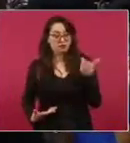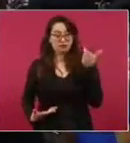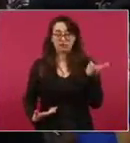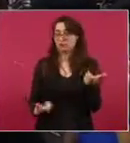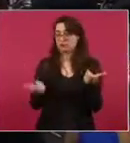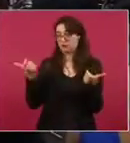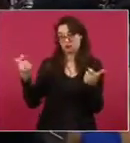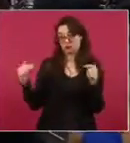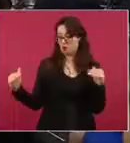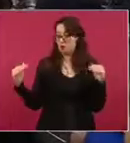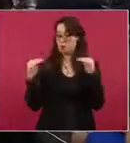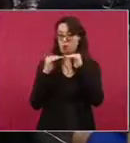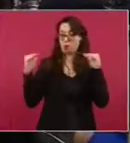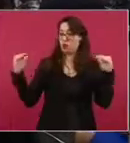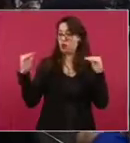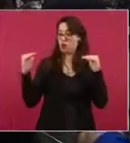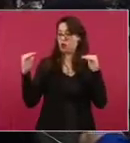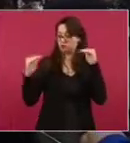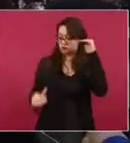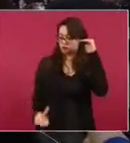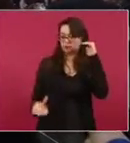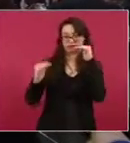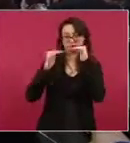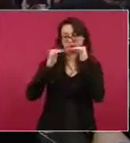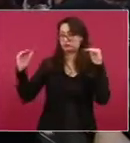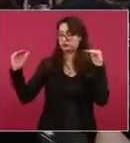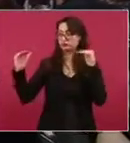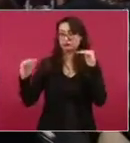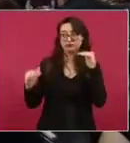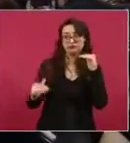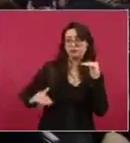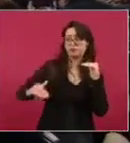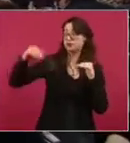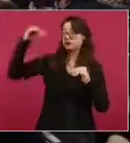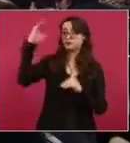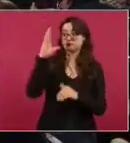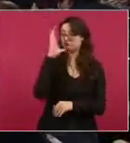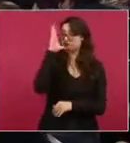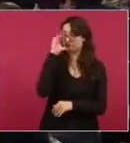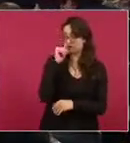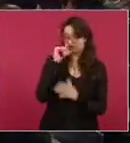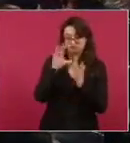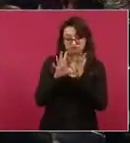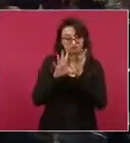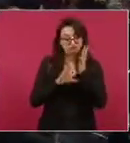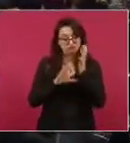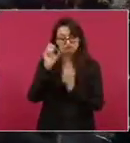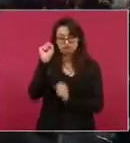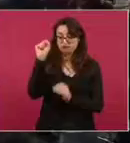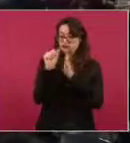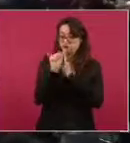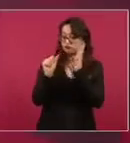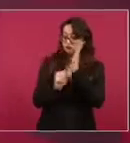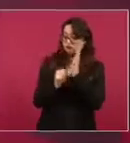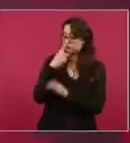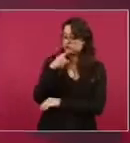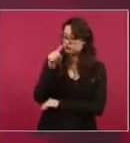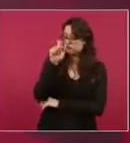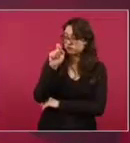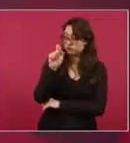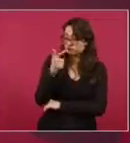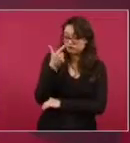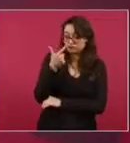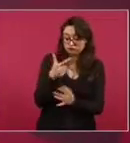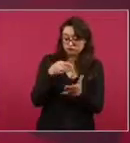Porque en el artículo 127 se establece que ningún funcionario, ningún servidor público puede ganar